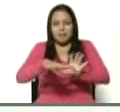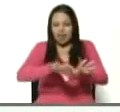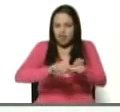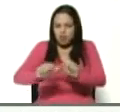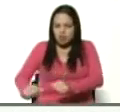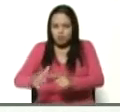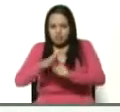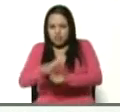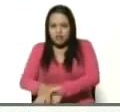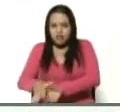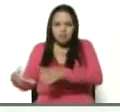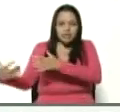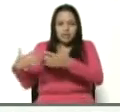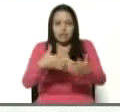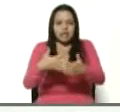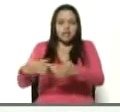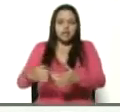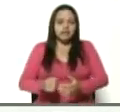para la guerra.